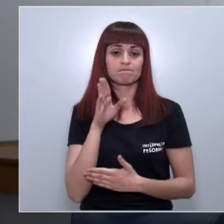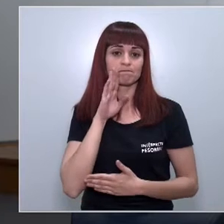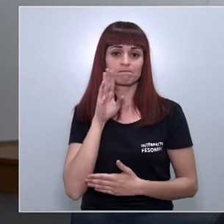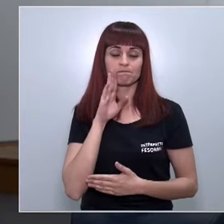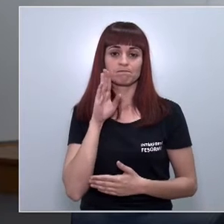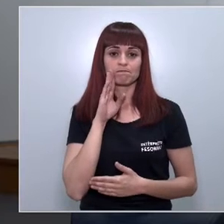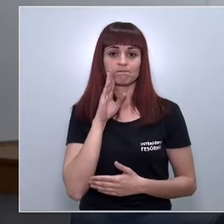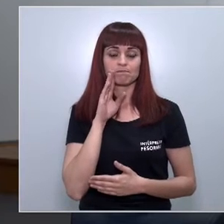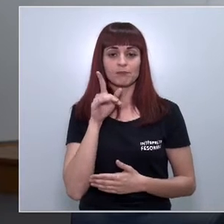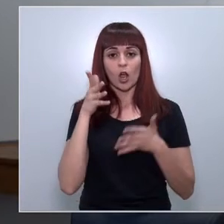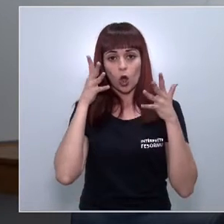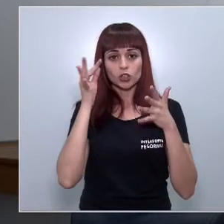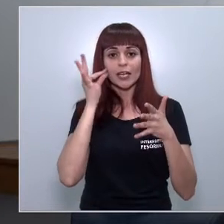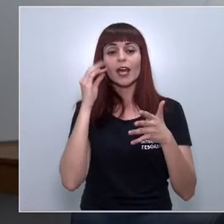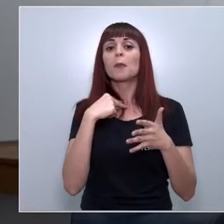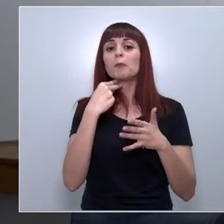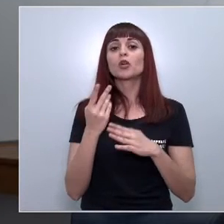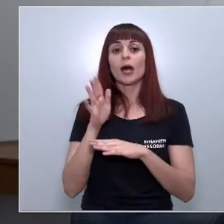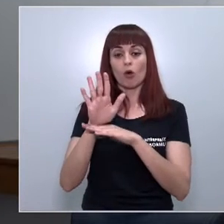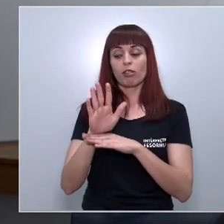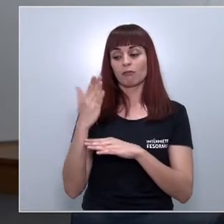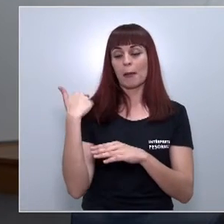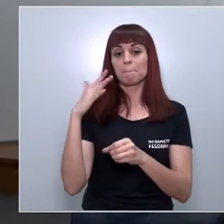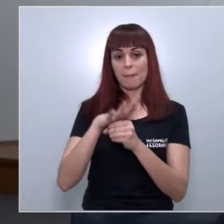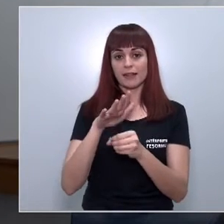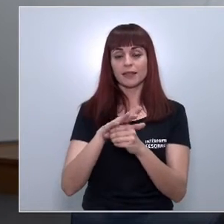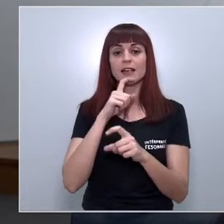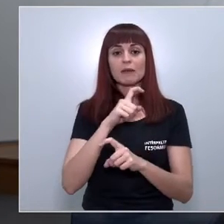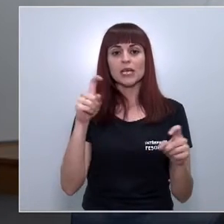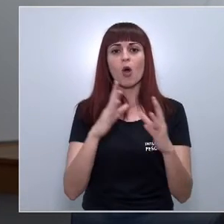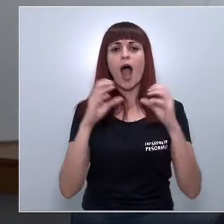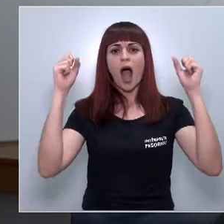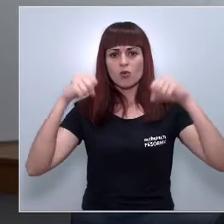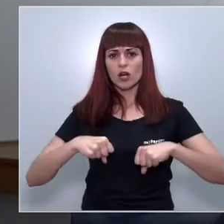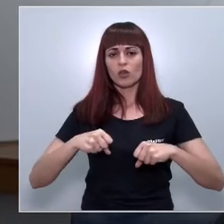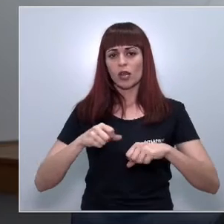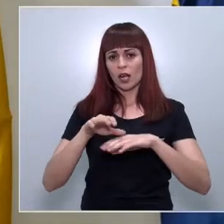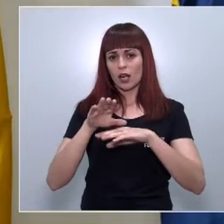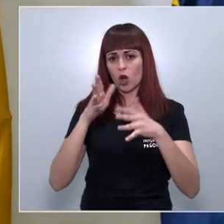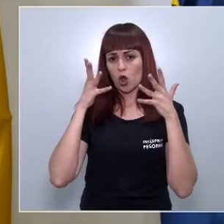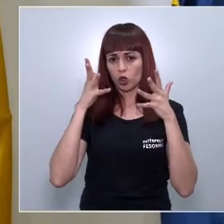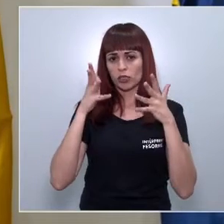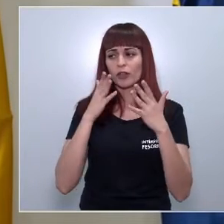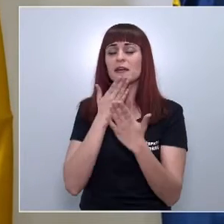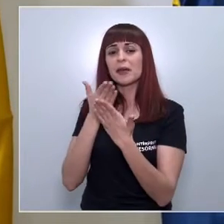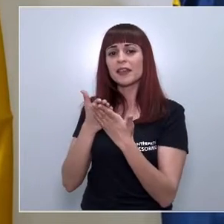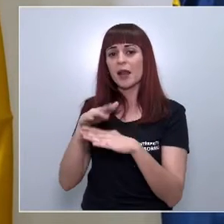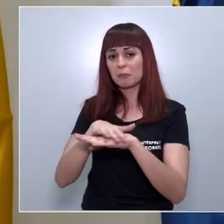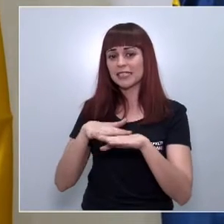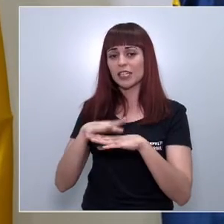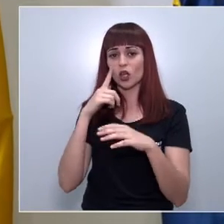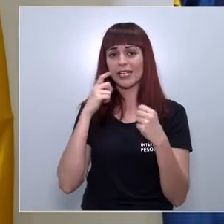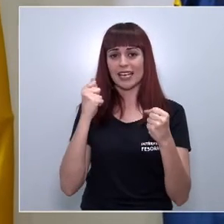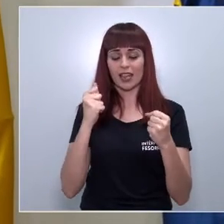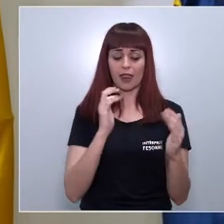la consejera portavoz, en la tarde del martes se informó del acuerdo del Consejo Regional de solicitar al Ministerio de Sanidad el